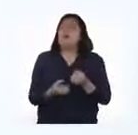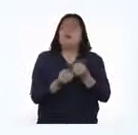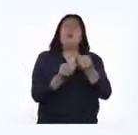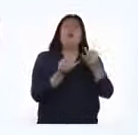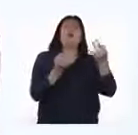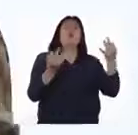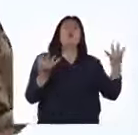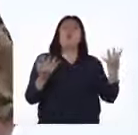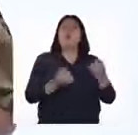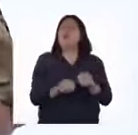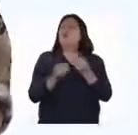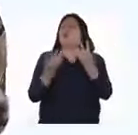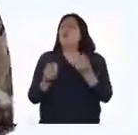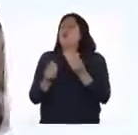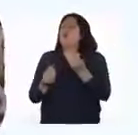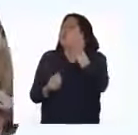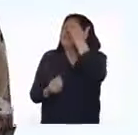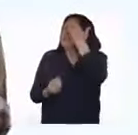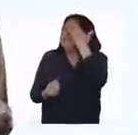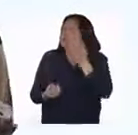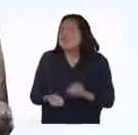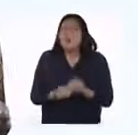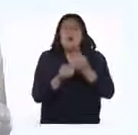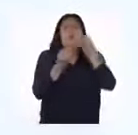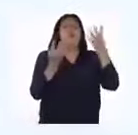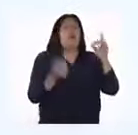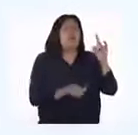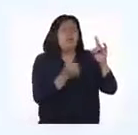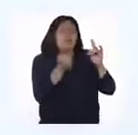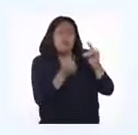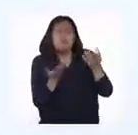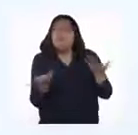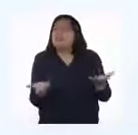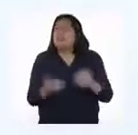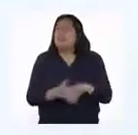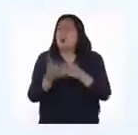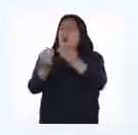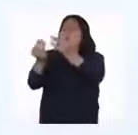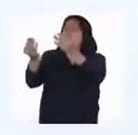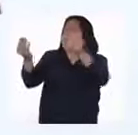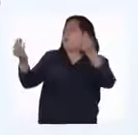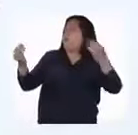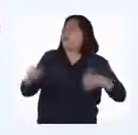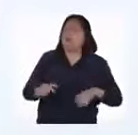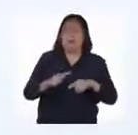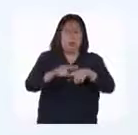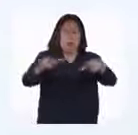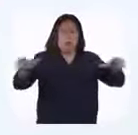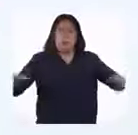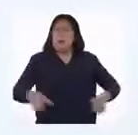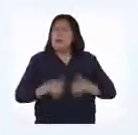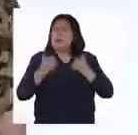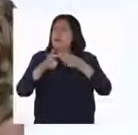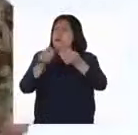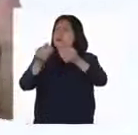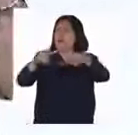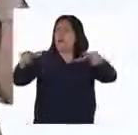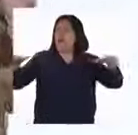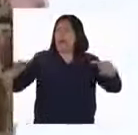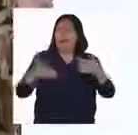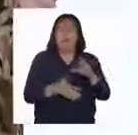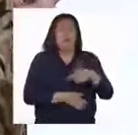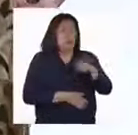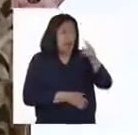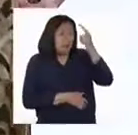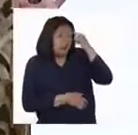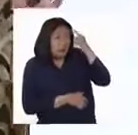Es decir, ¿cómo se puede conocer cuántas vicuñas hay cuando estas son muchas y ocupan grandes extensiones de terrenos? ¿Se